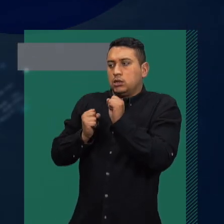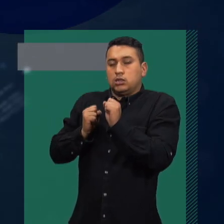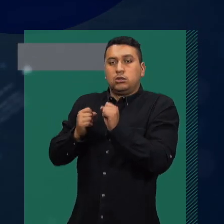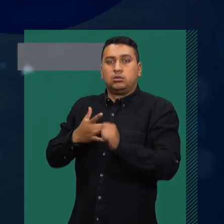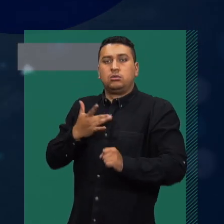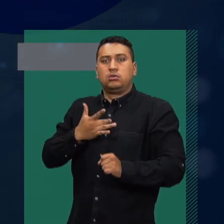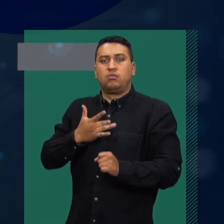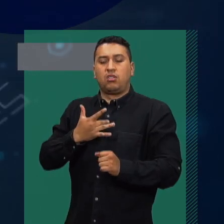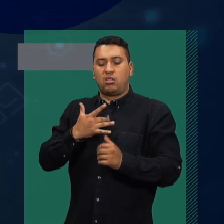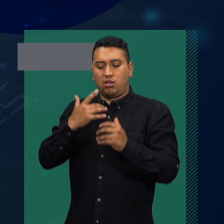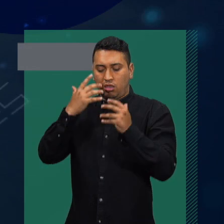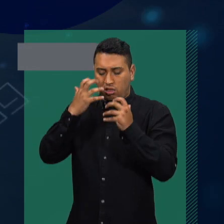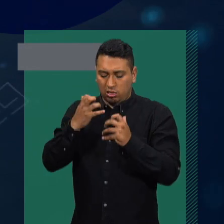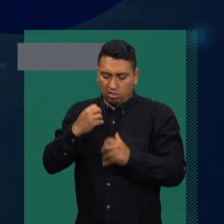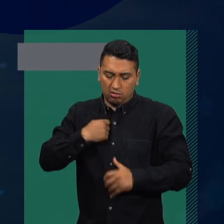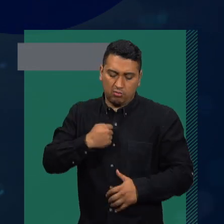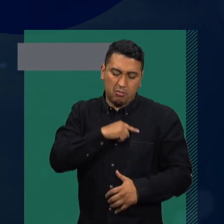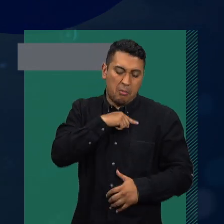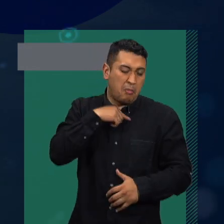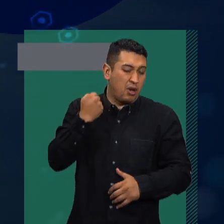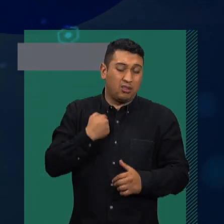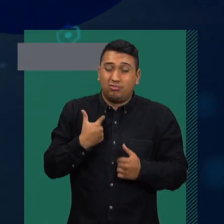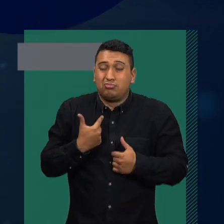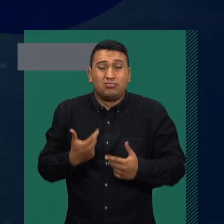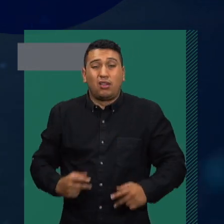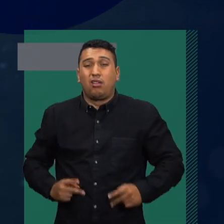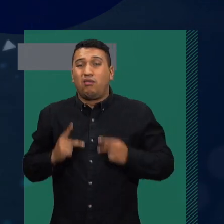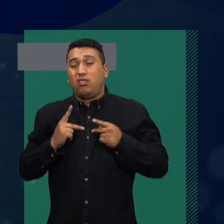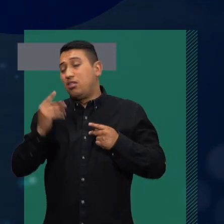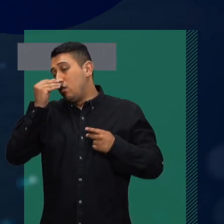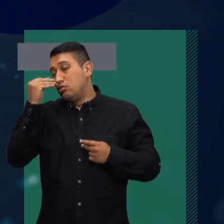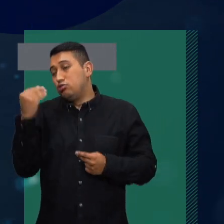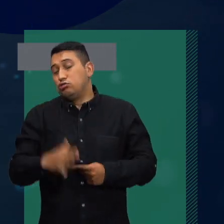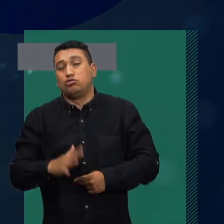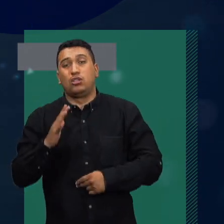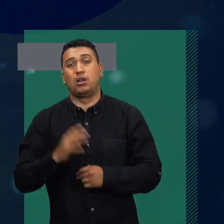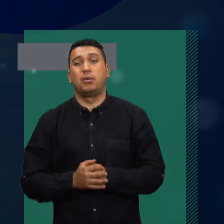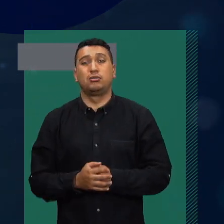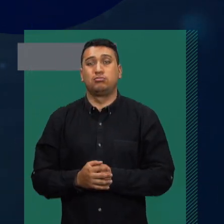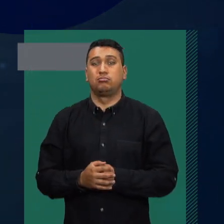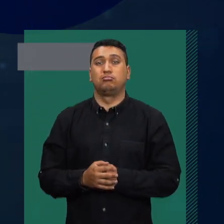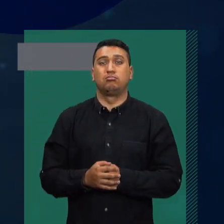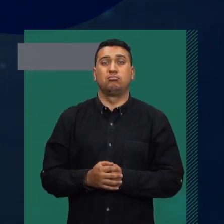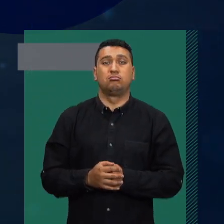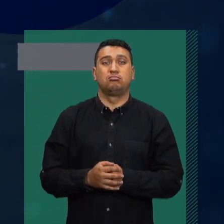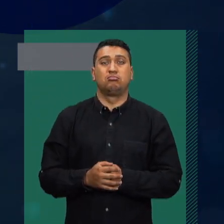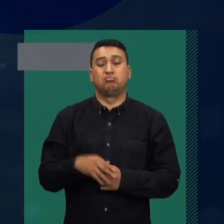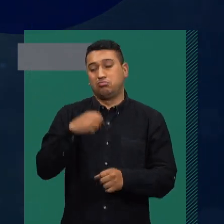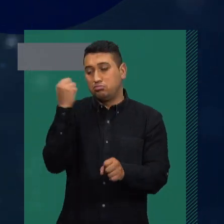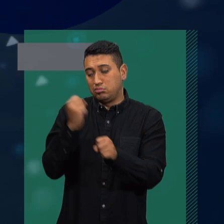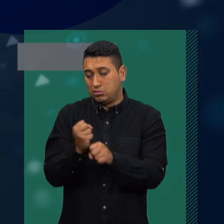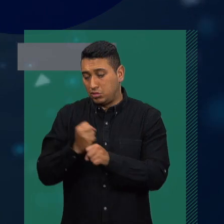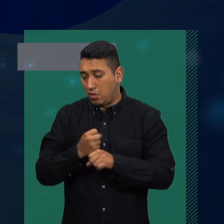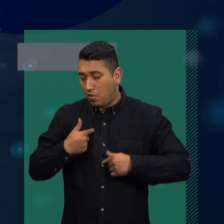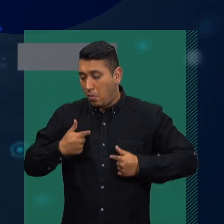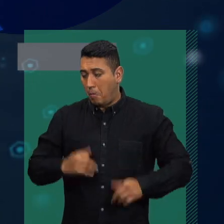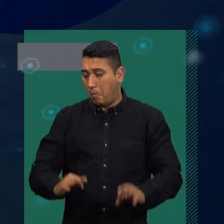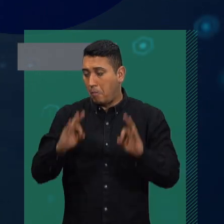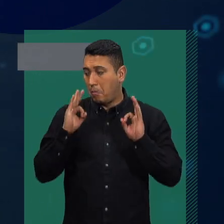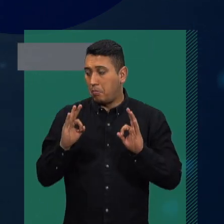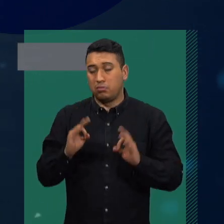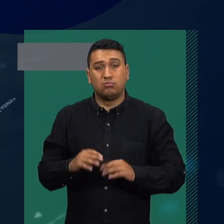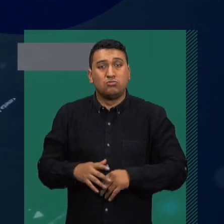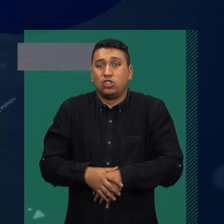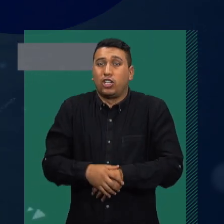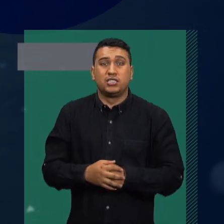fracaso, que lean la falta de productividad como un problema de no estoy cumpliendo con mi trabajo y no como un tema de